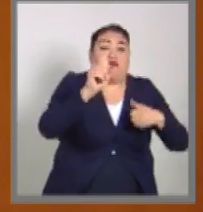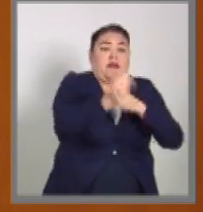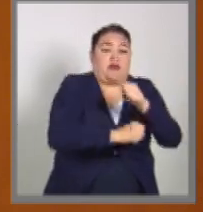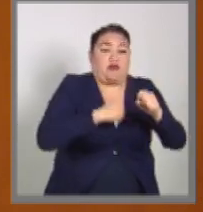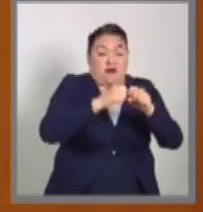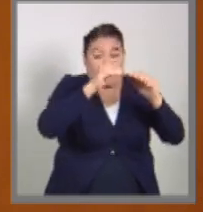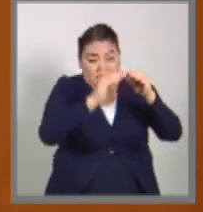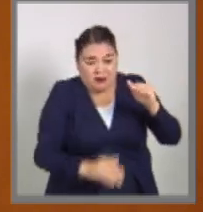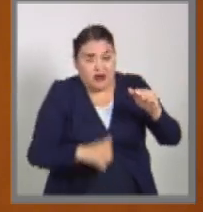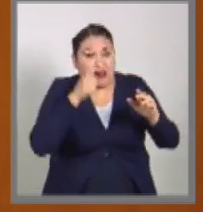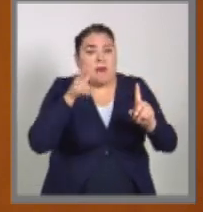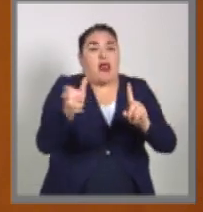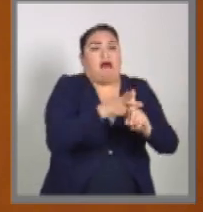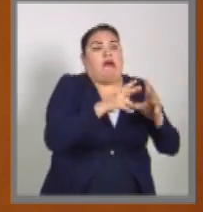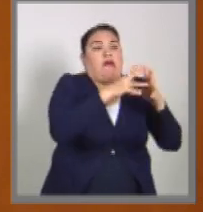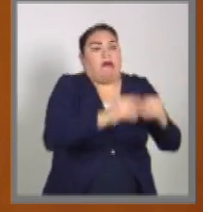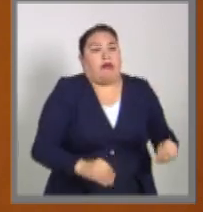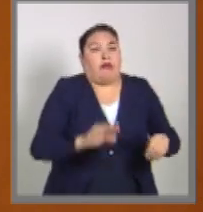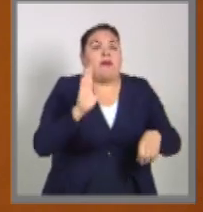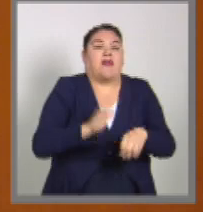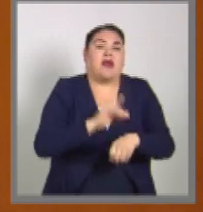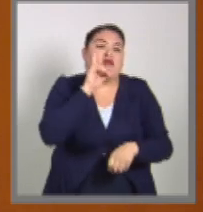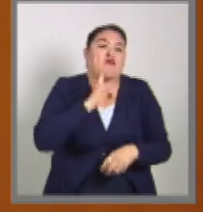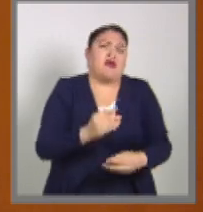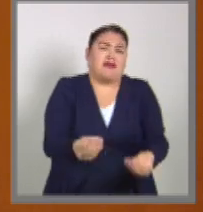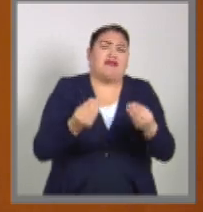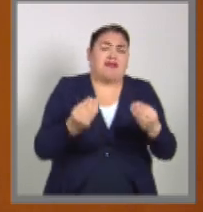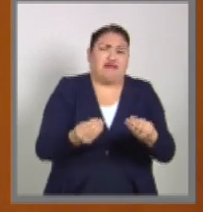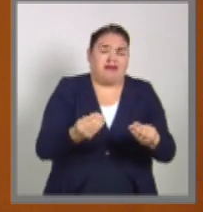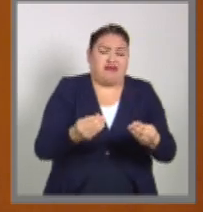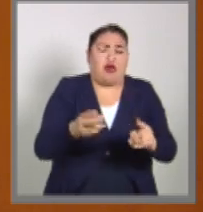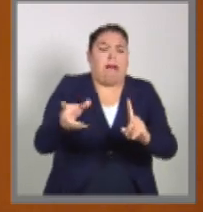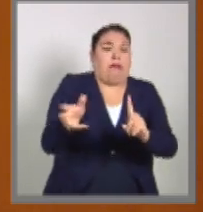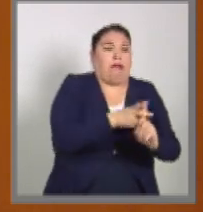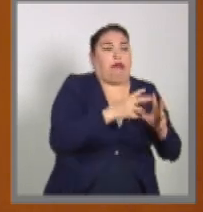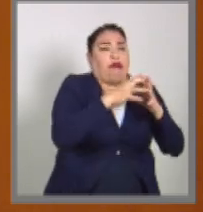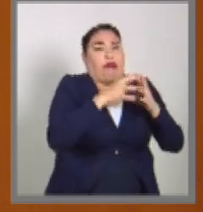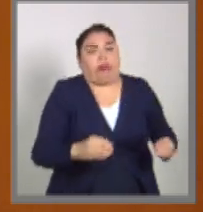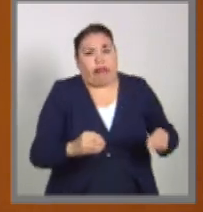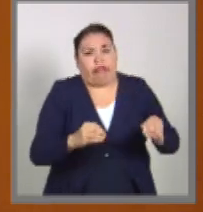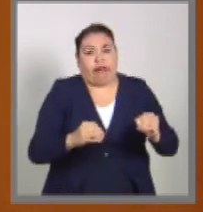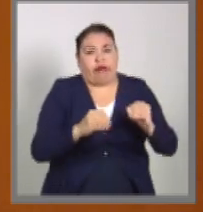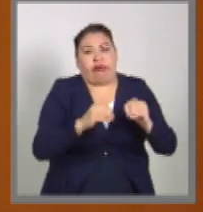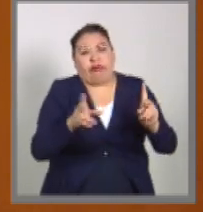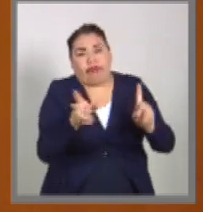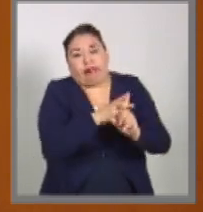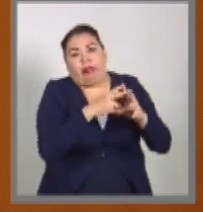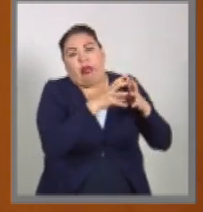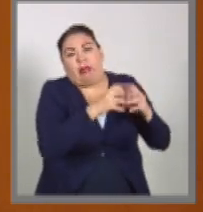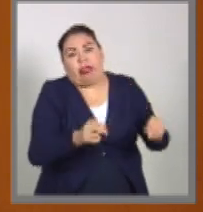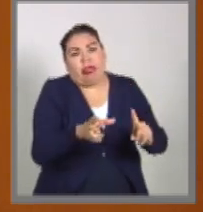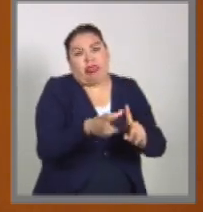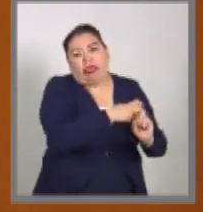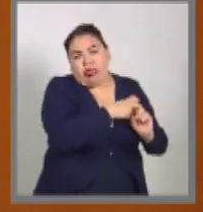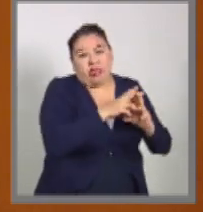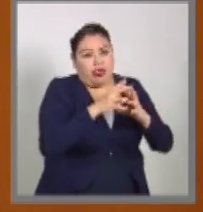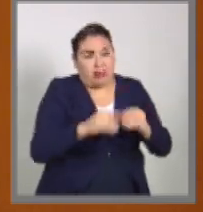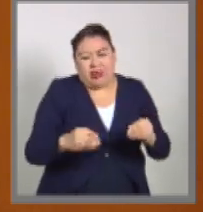supuesto, cada vez la presencia de mujeres, de niñas en estas condiciones es realmente dramática.